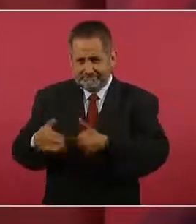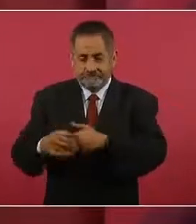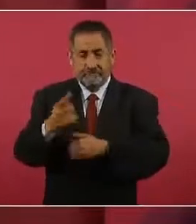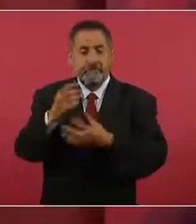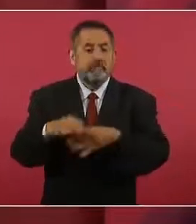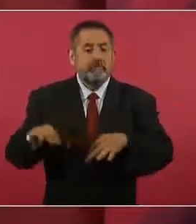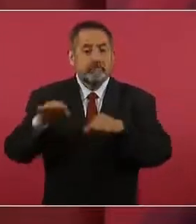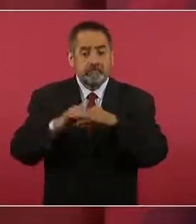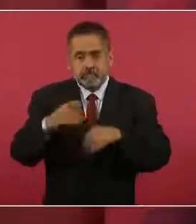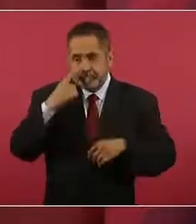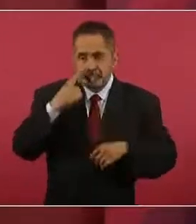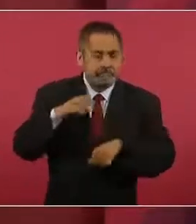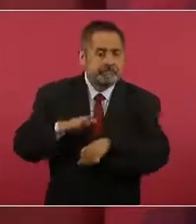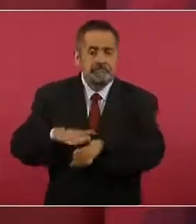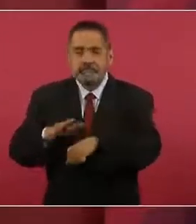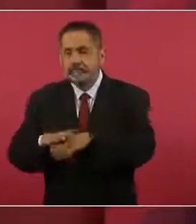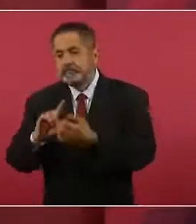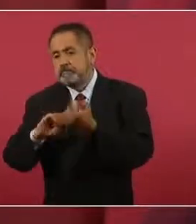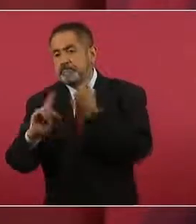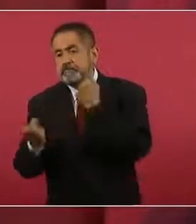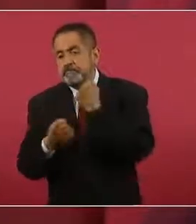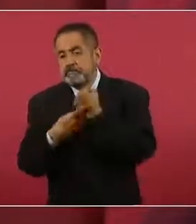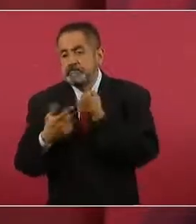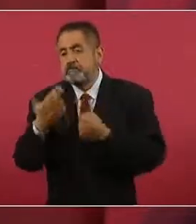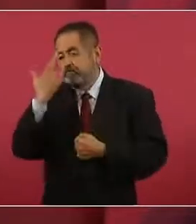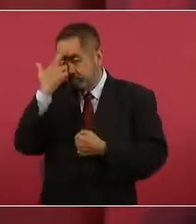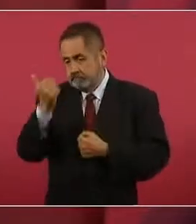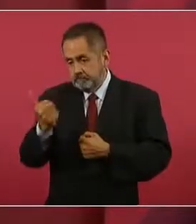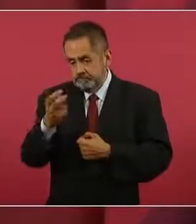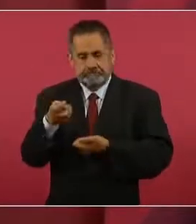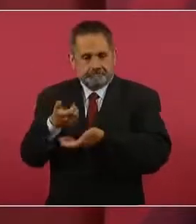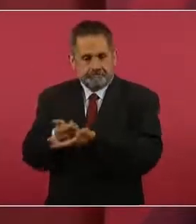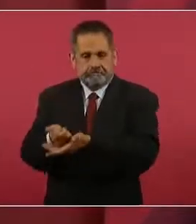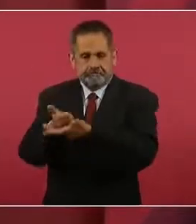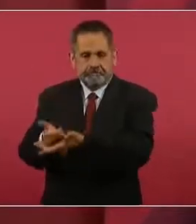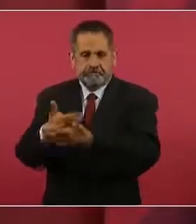estamos atendiendo las causas y eso lleva tiempo.